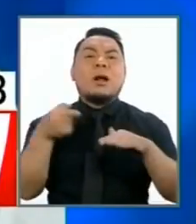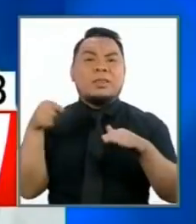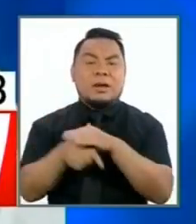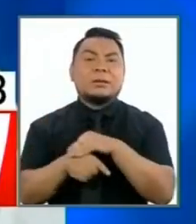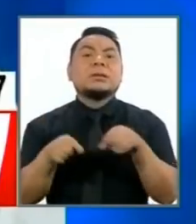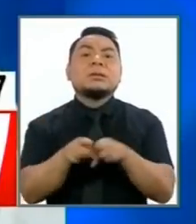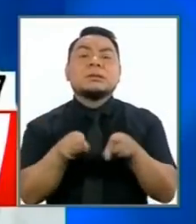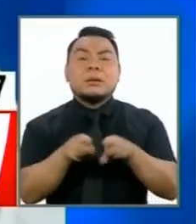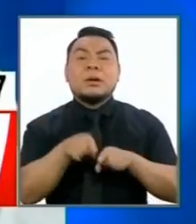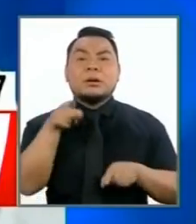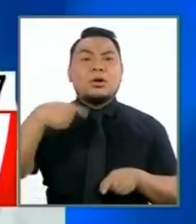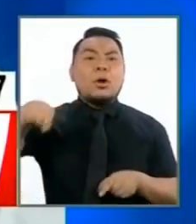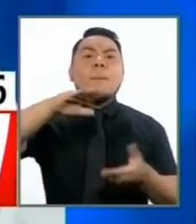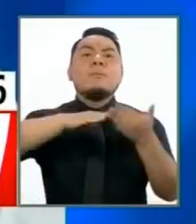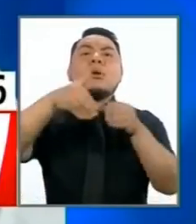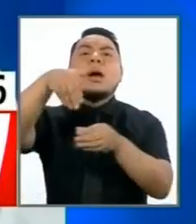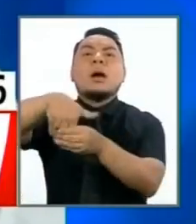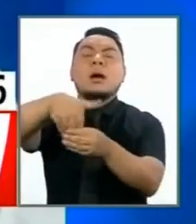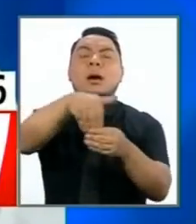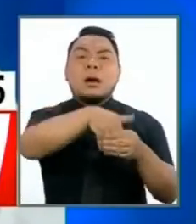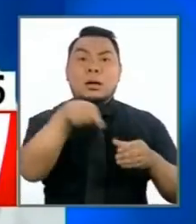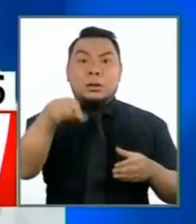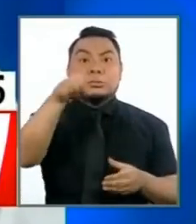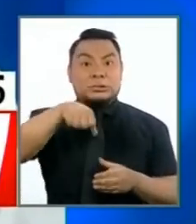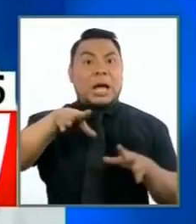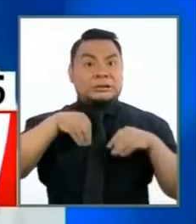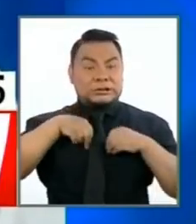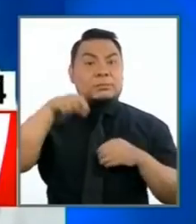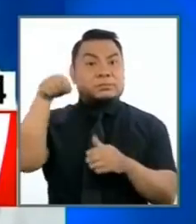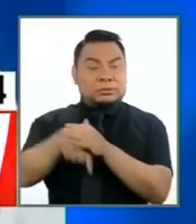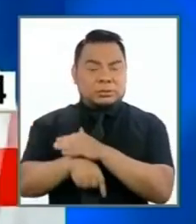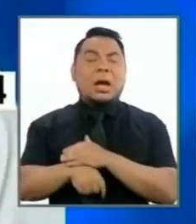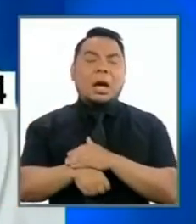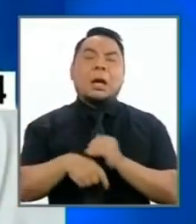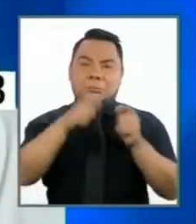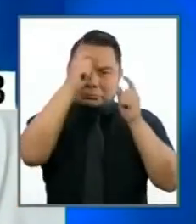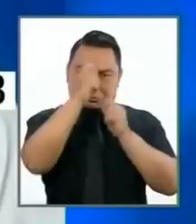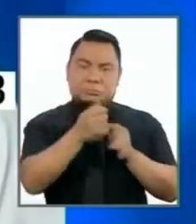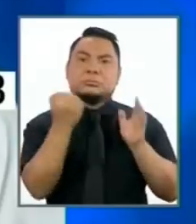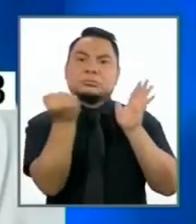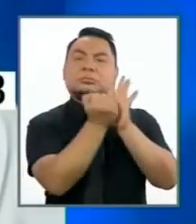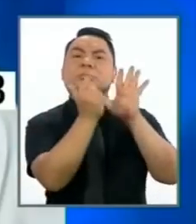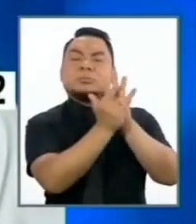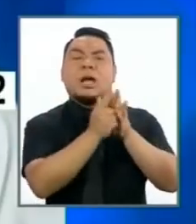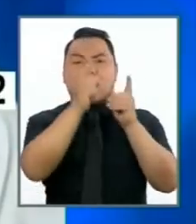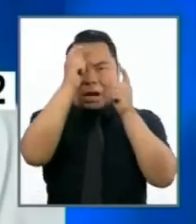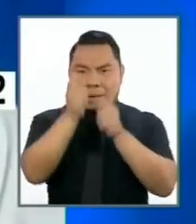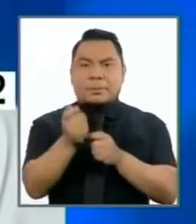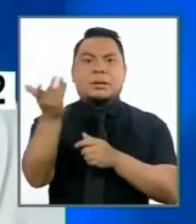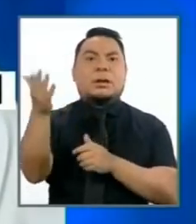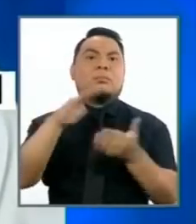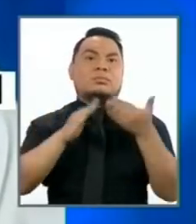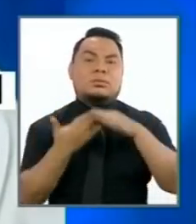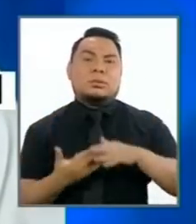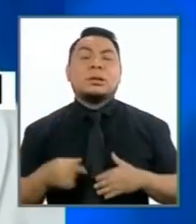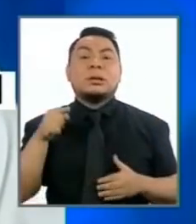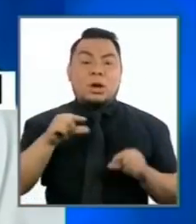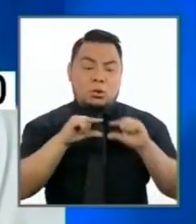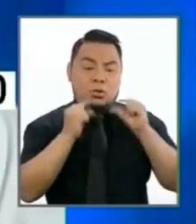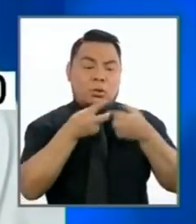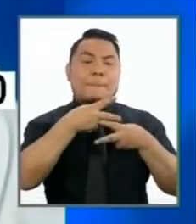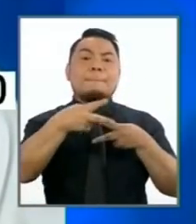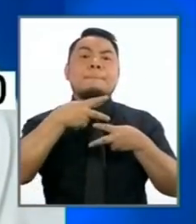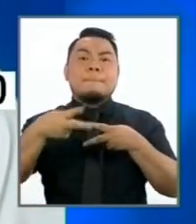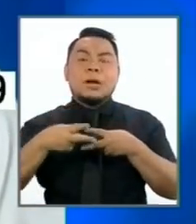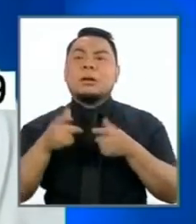aprobará en referéndum. Si el pueblo lo aprueba, el pueblo es soberano, y tenemos que obedecerlo. Las rondas tienen